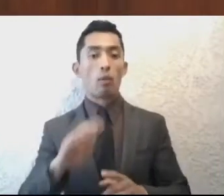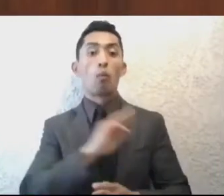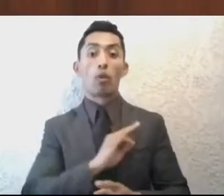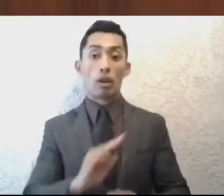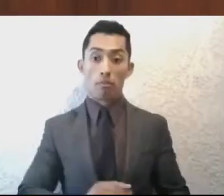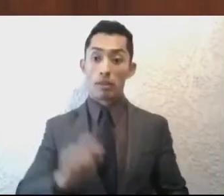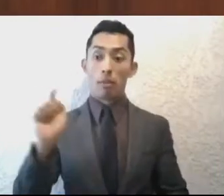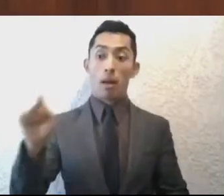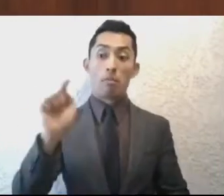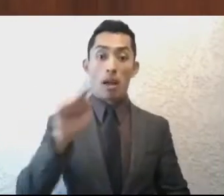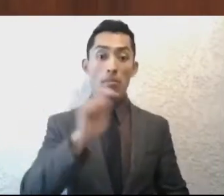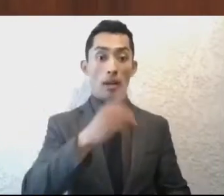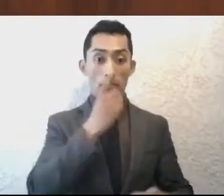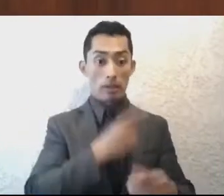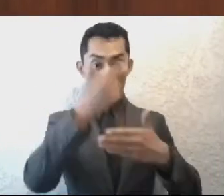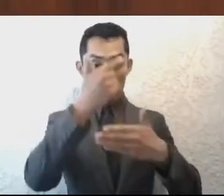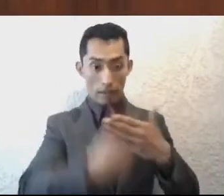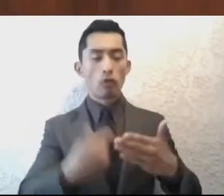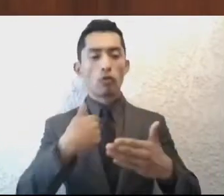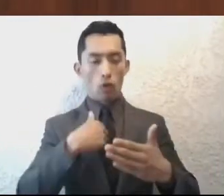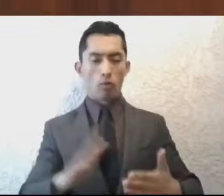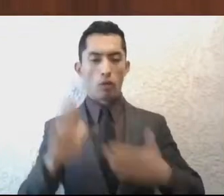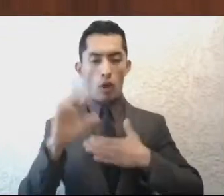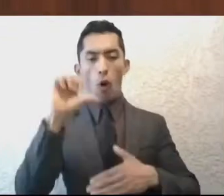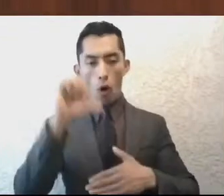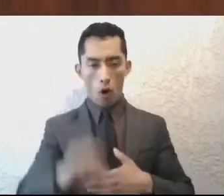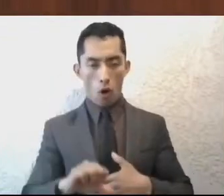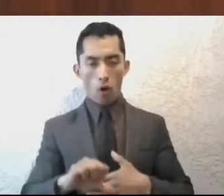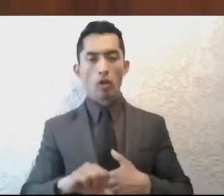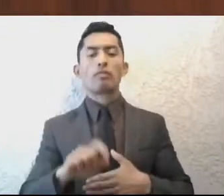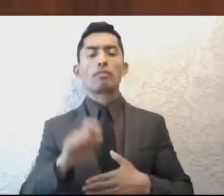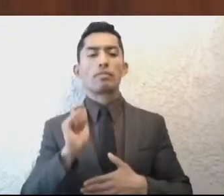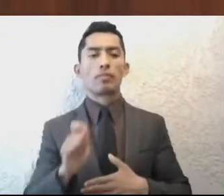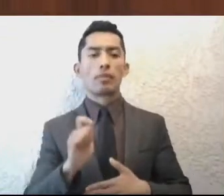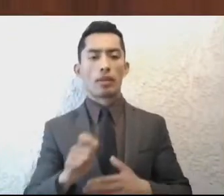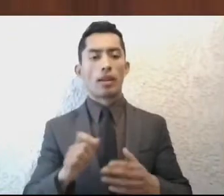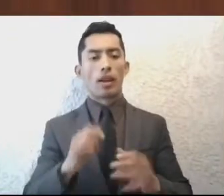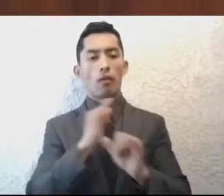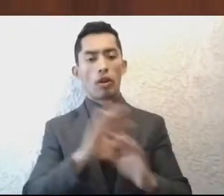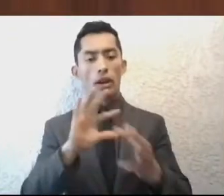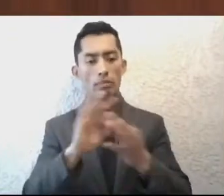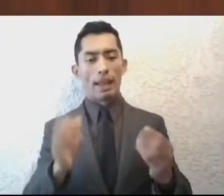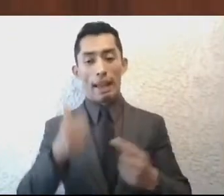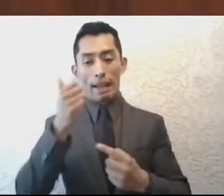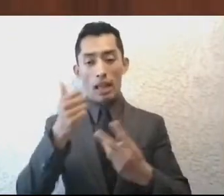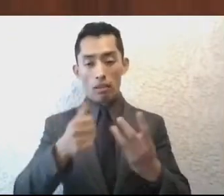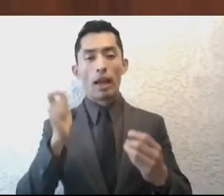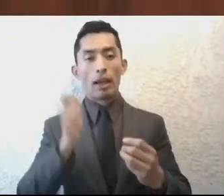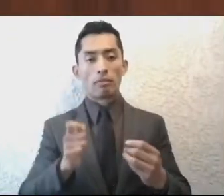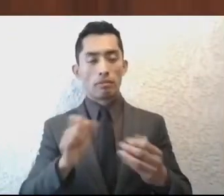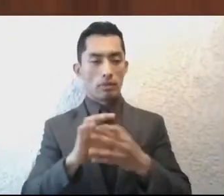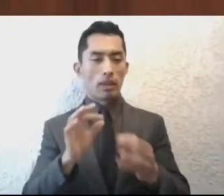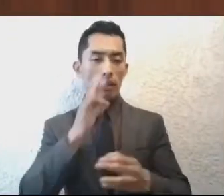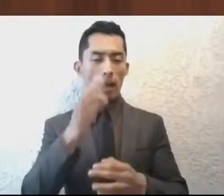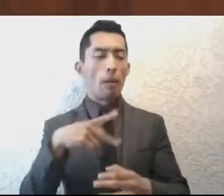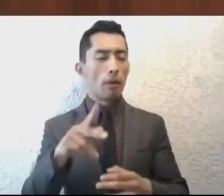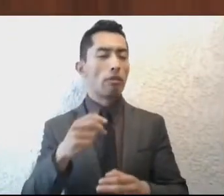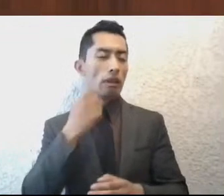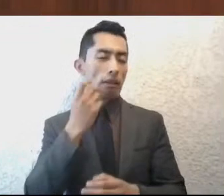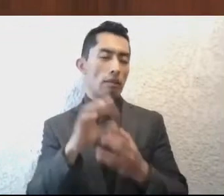comentó, me comprometo a hoy mismo entregarle un reporte respecto de cada uno de ellos, pero quisiera adelantarle